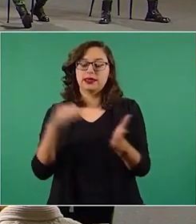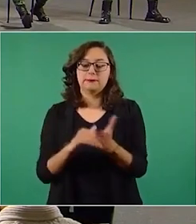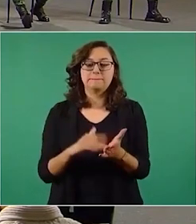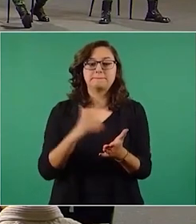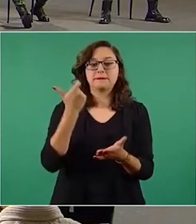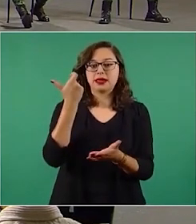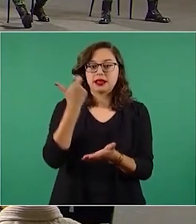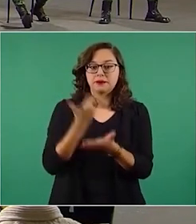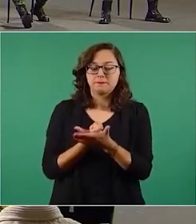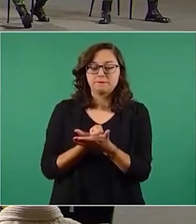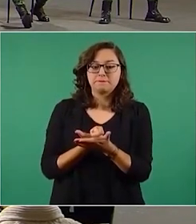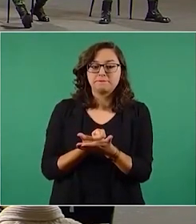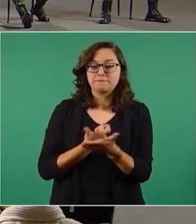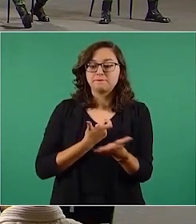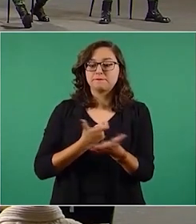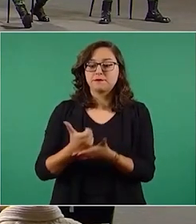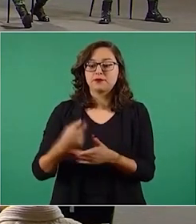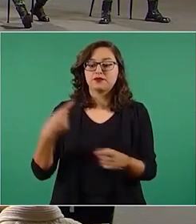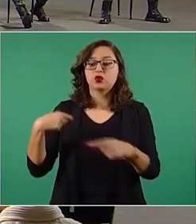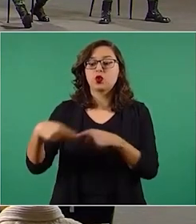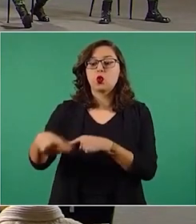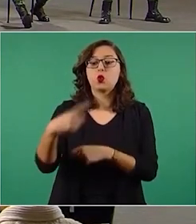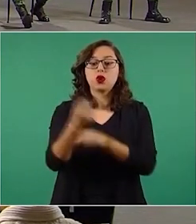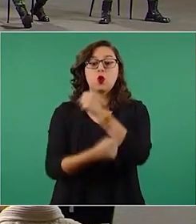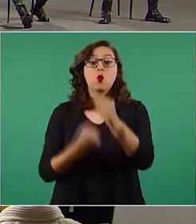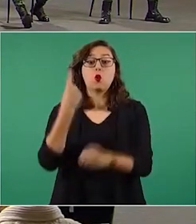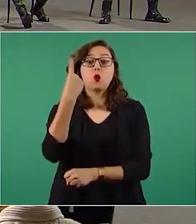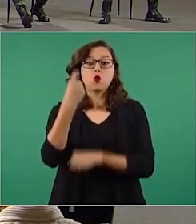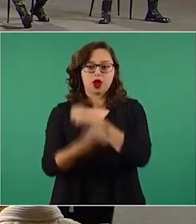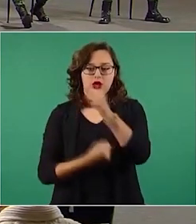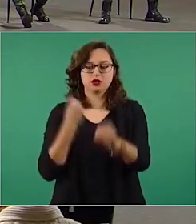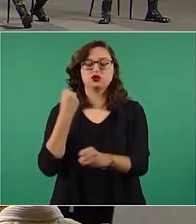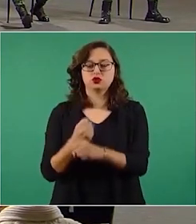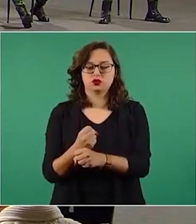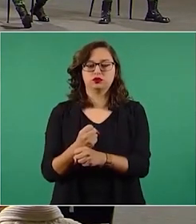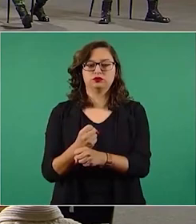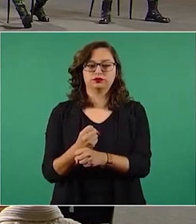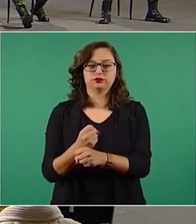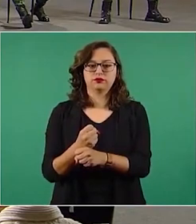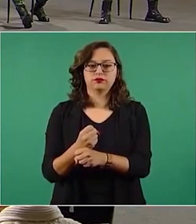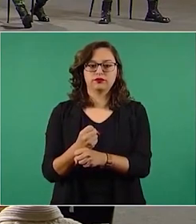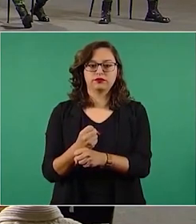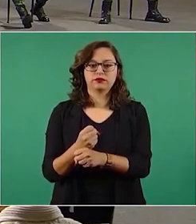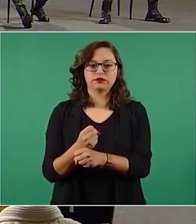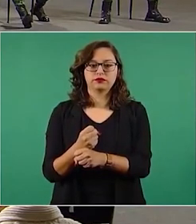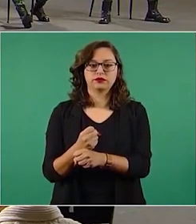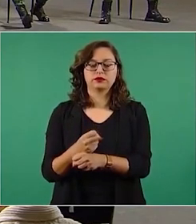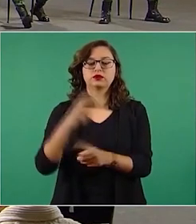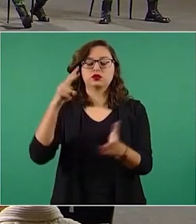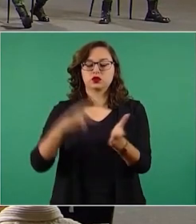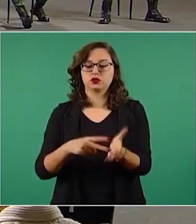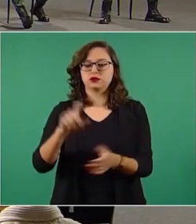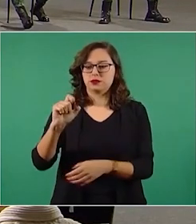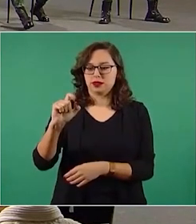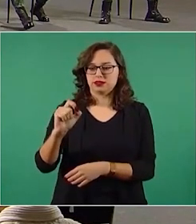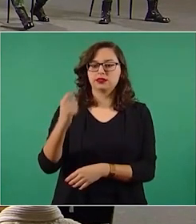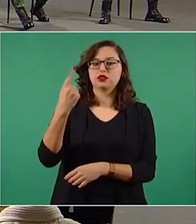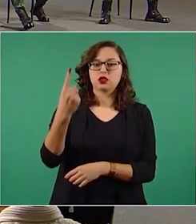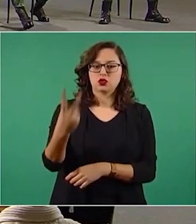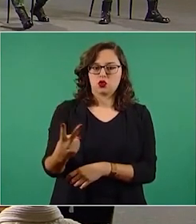en el año de 2020. 22. 22, perdón.